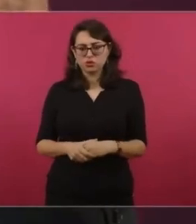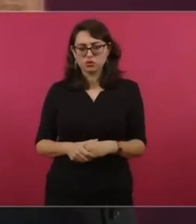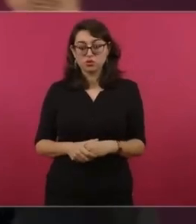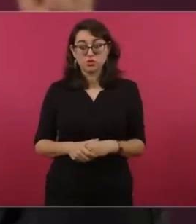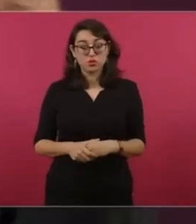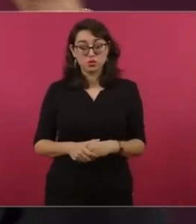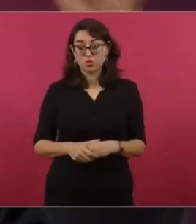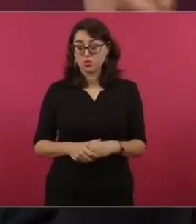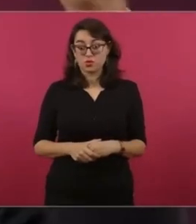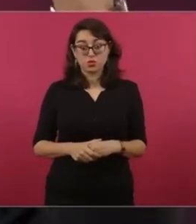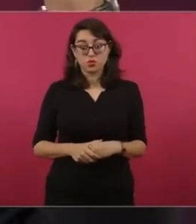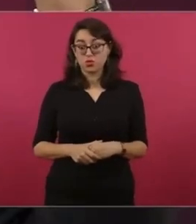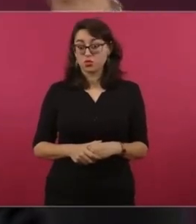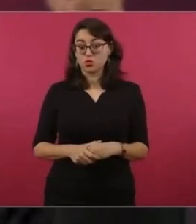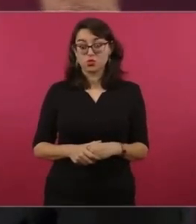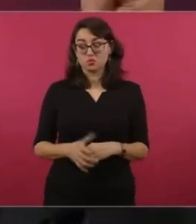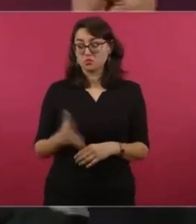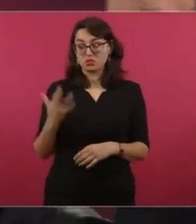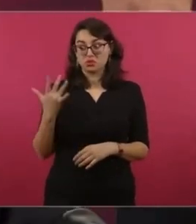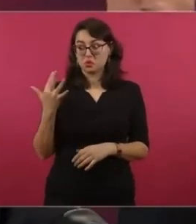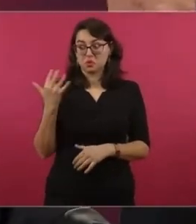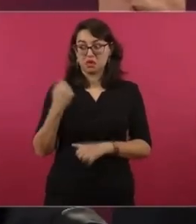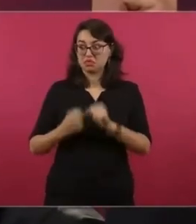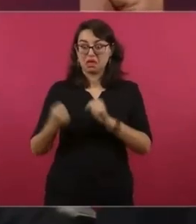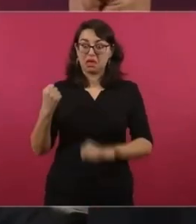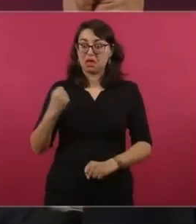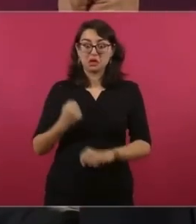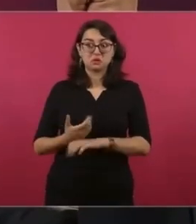También como hace 50 años.